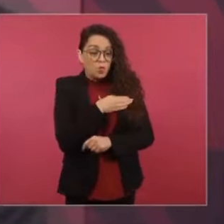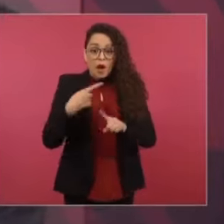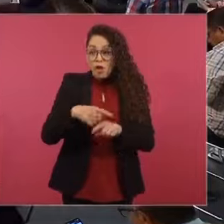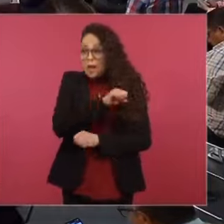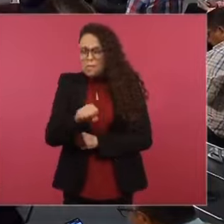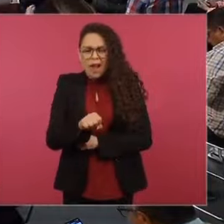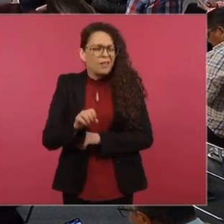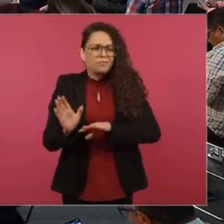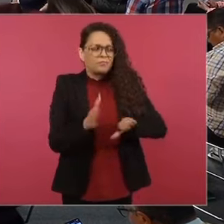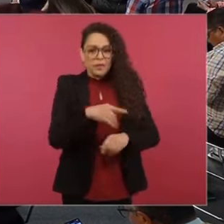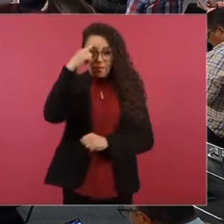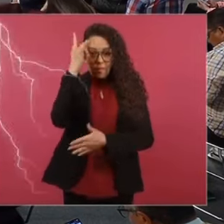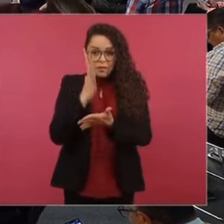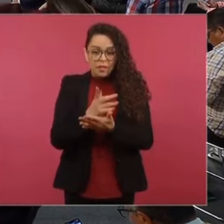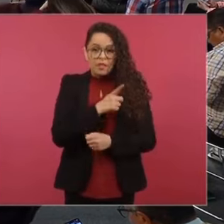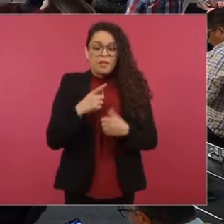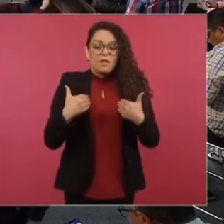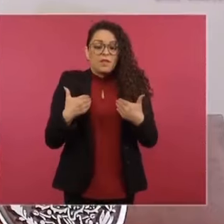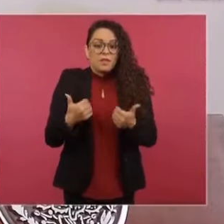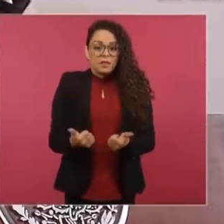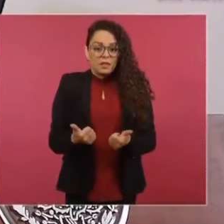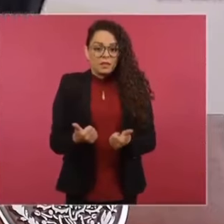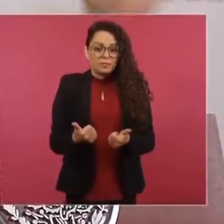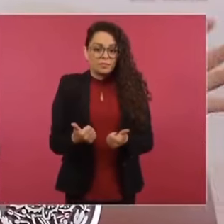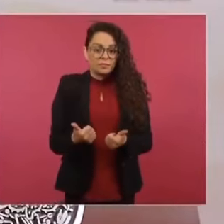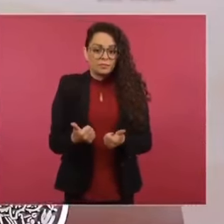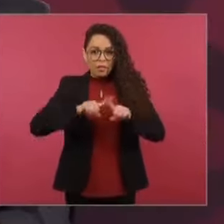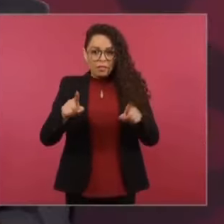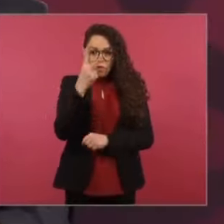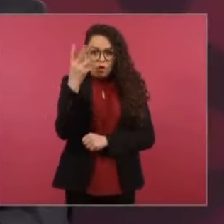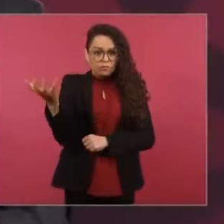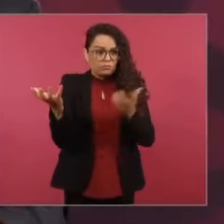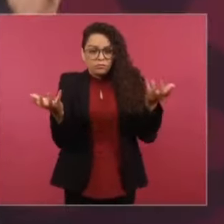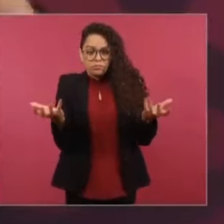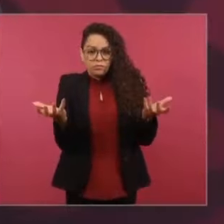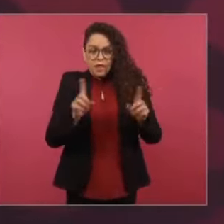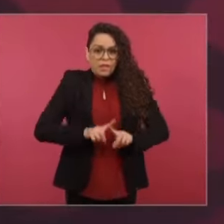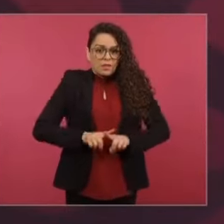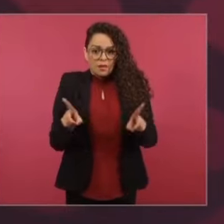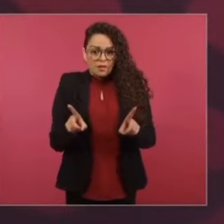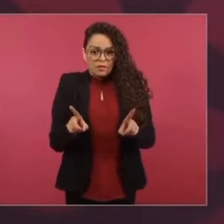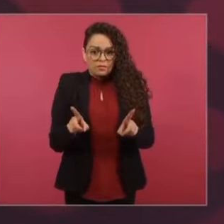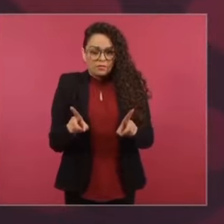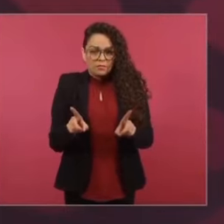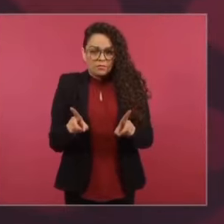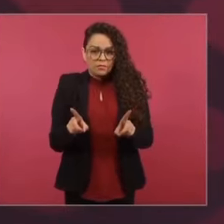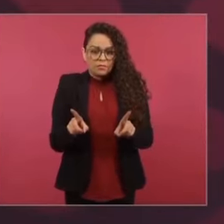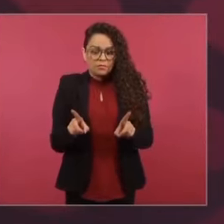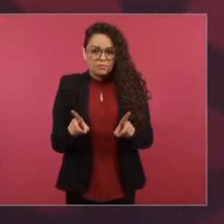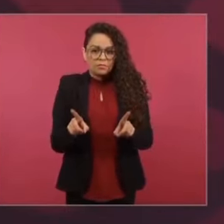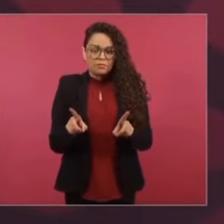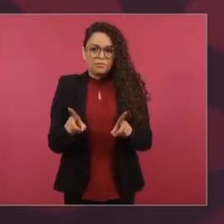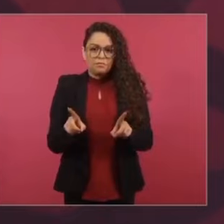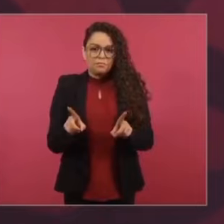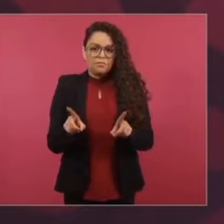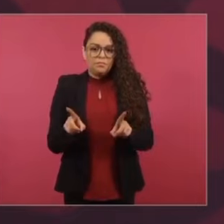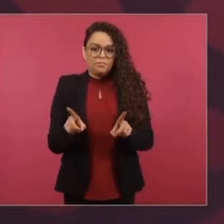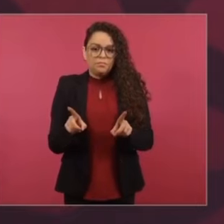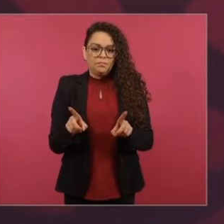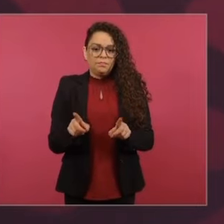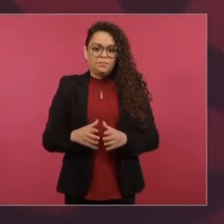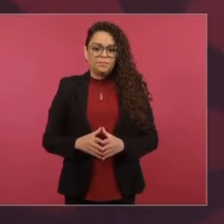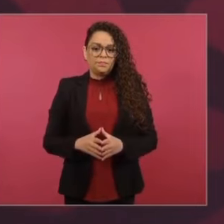Es nada más entender que son dos corrientes de pensamiento. Que ellos piensan que